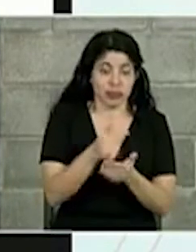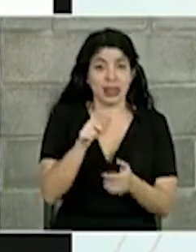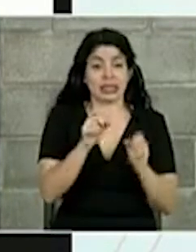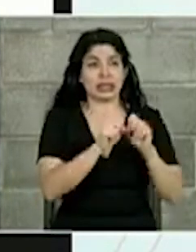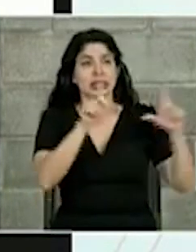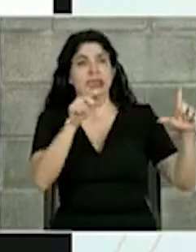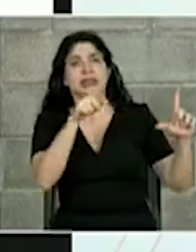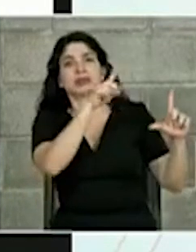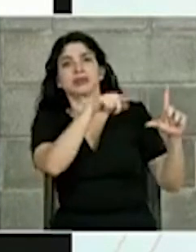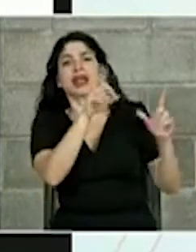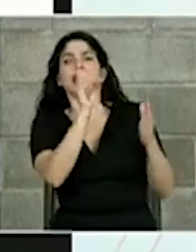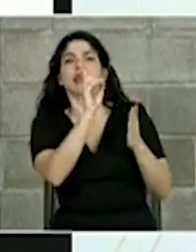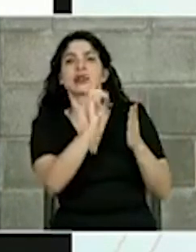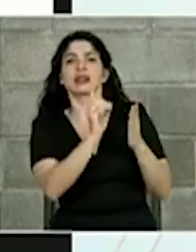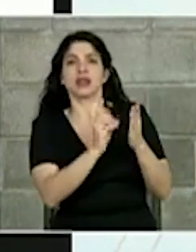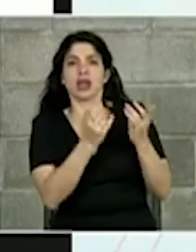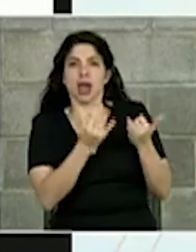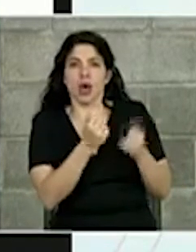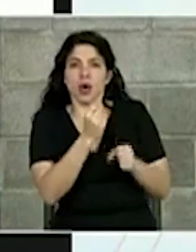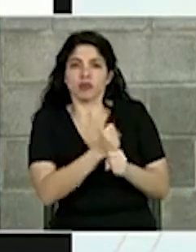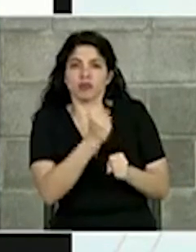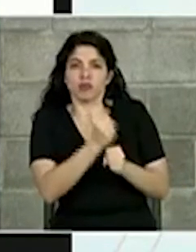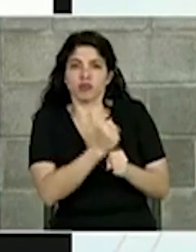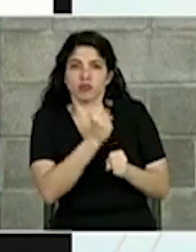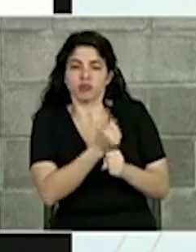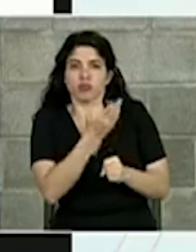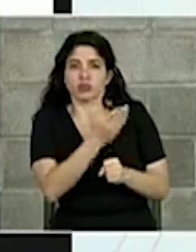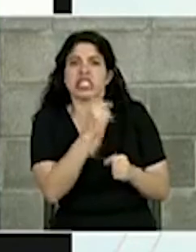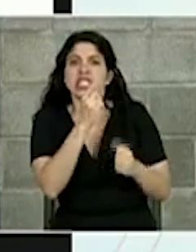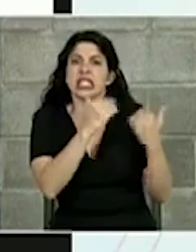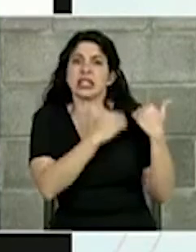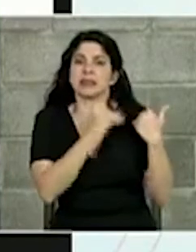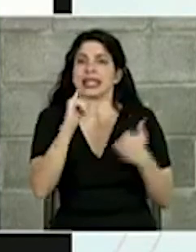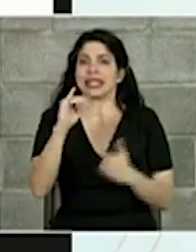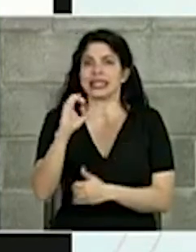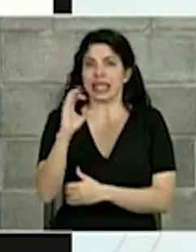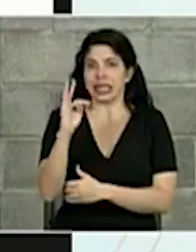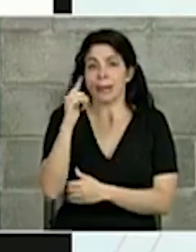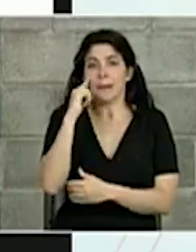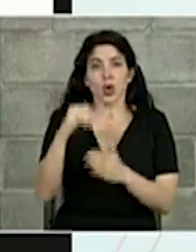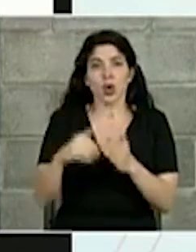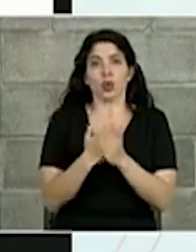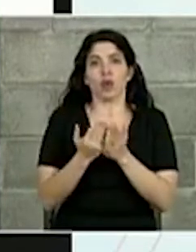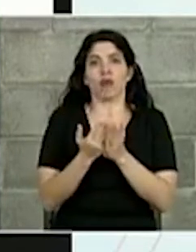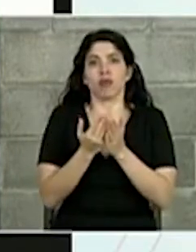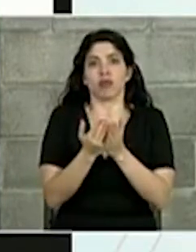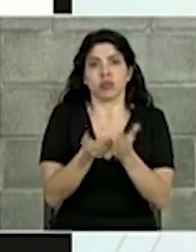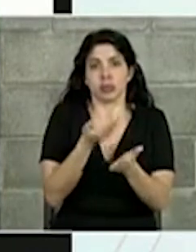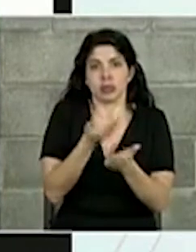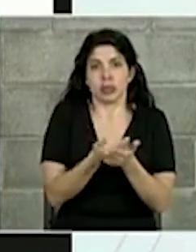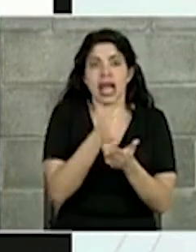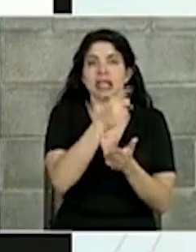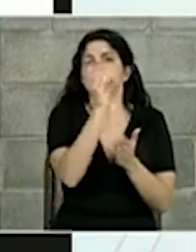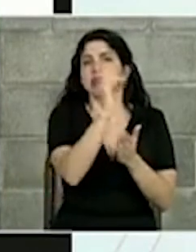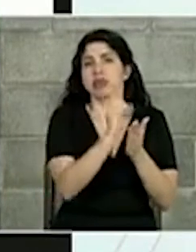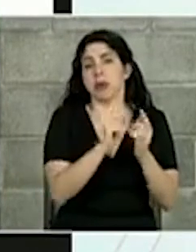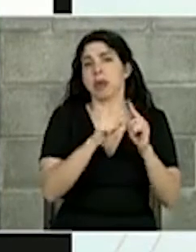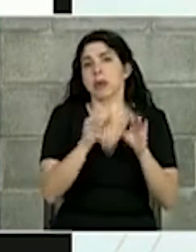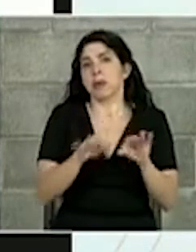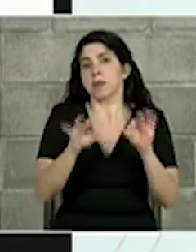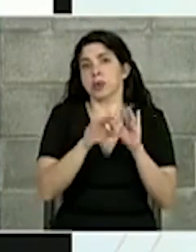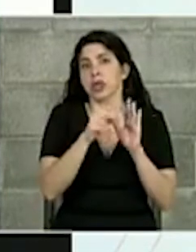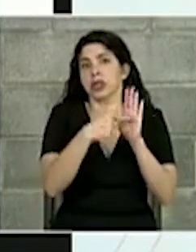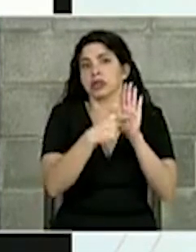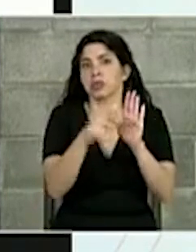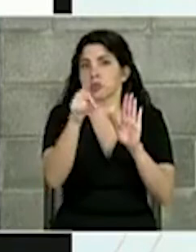imagen de los diseños que se están trabajando en este momento por parte del ICT para un nuevo atracadero a la isla. Esto es conceptual, pero me parecía importante que lo